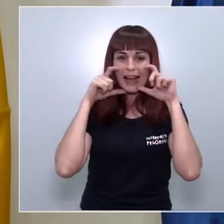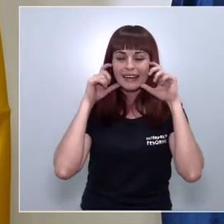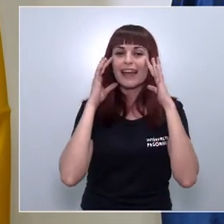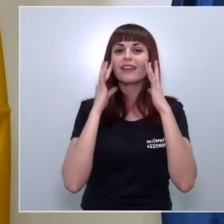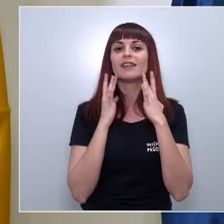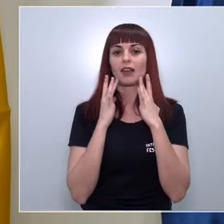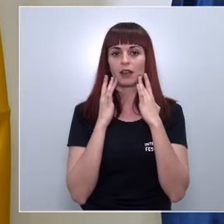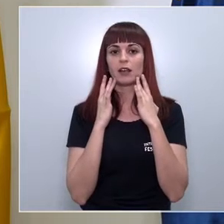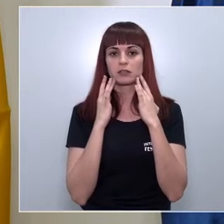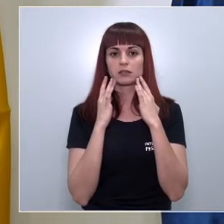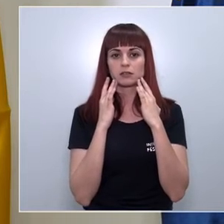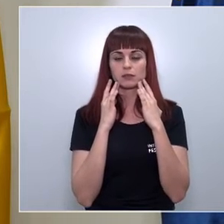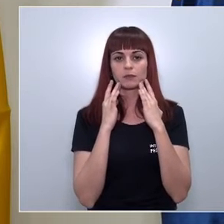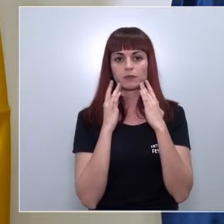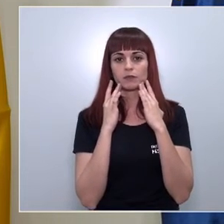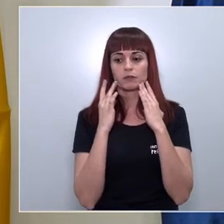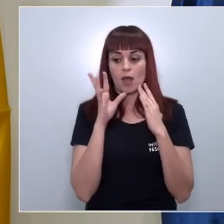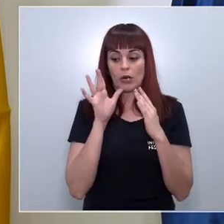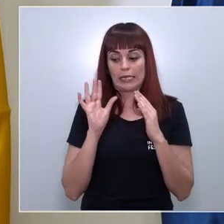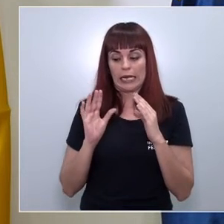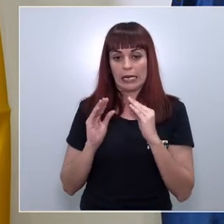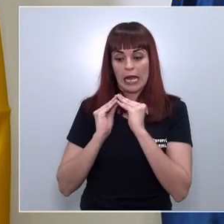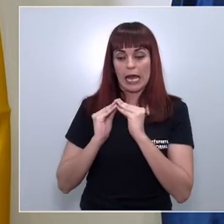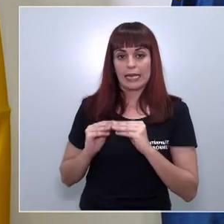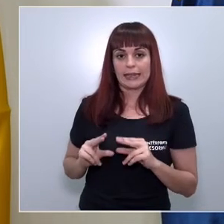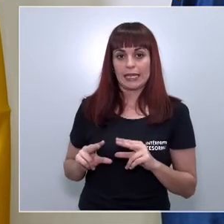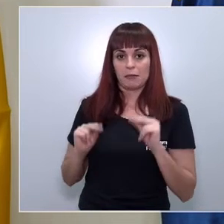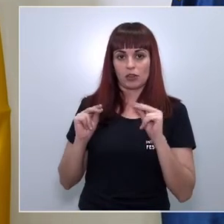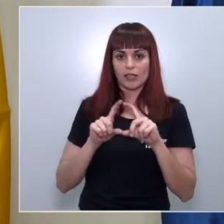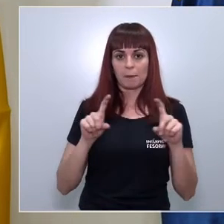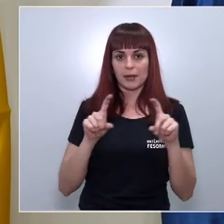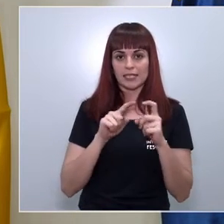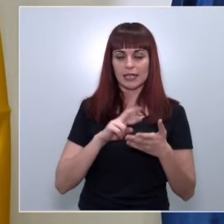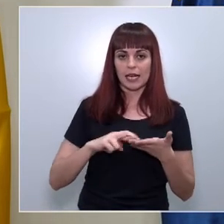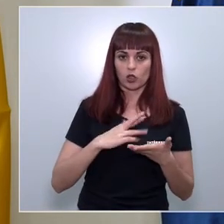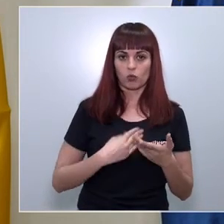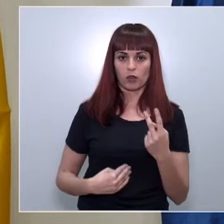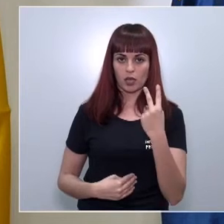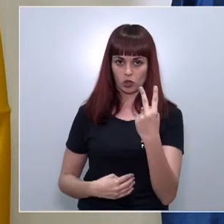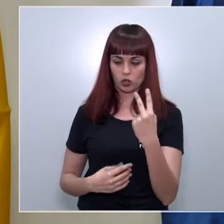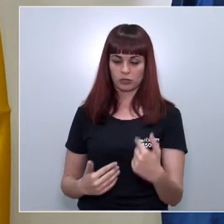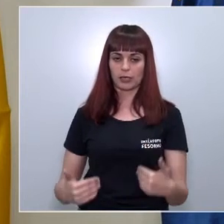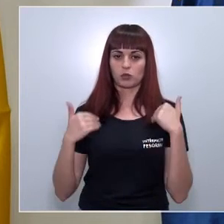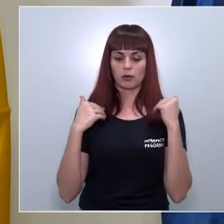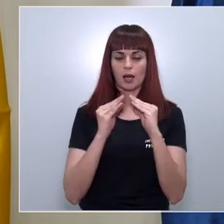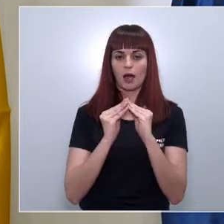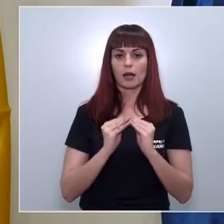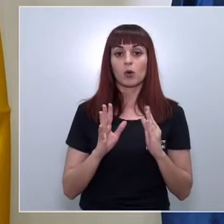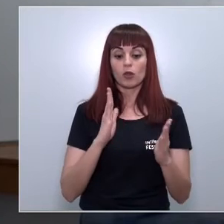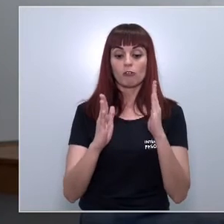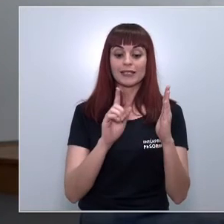principio están que están haciéndose que están acabándose ya por dos empresas de la región de Murcia eso cuando acabemos con esta primera fase